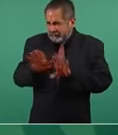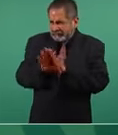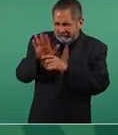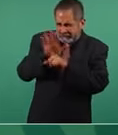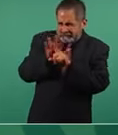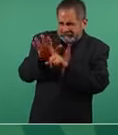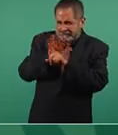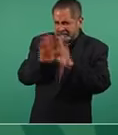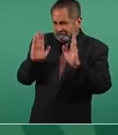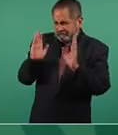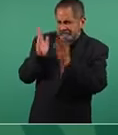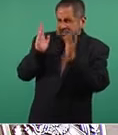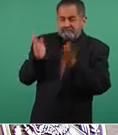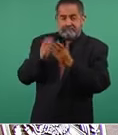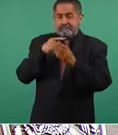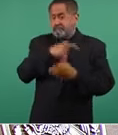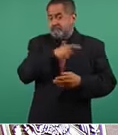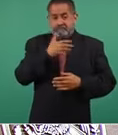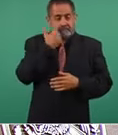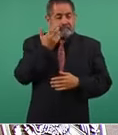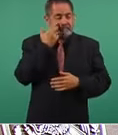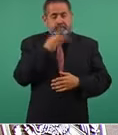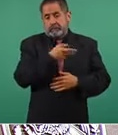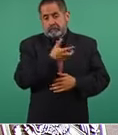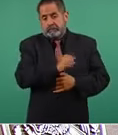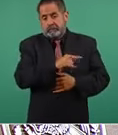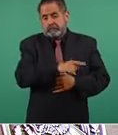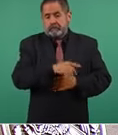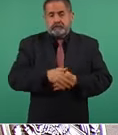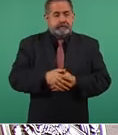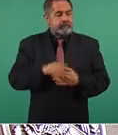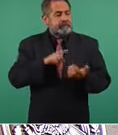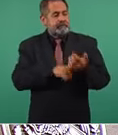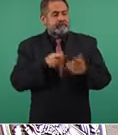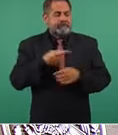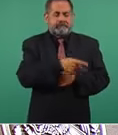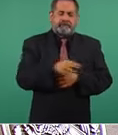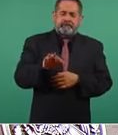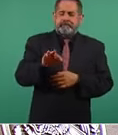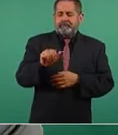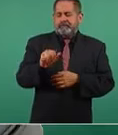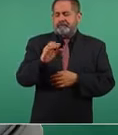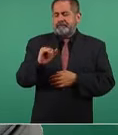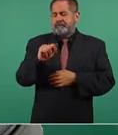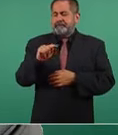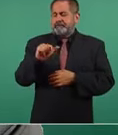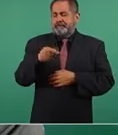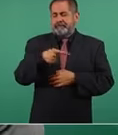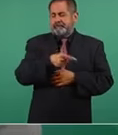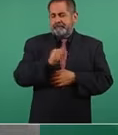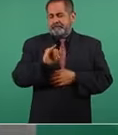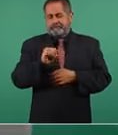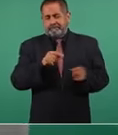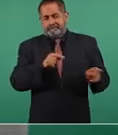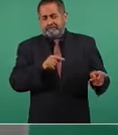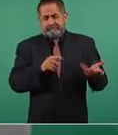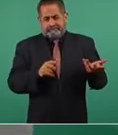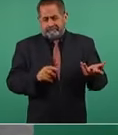la política fascistoide de